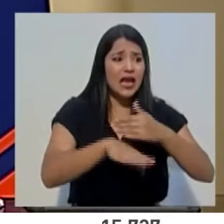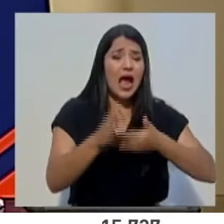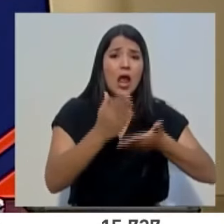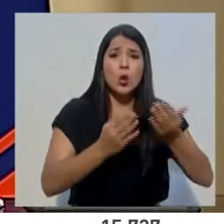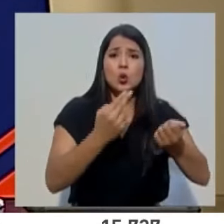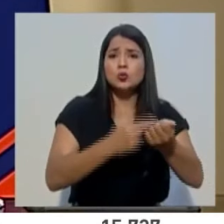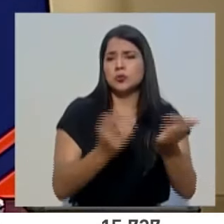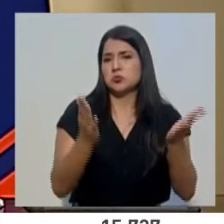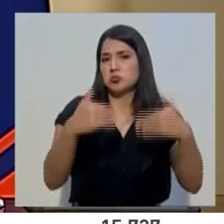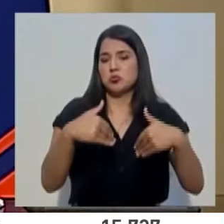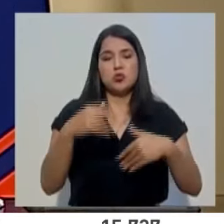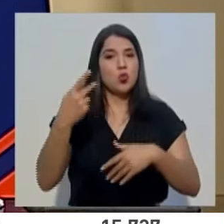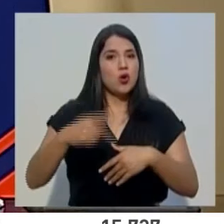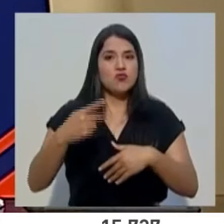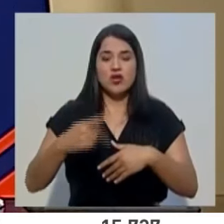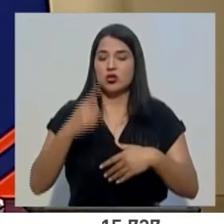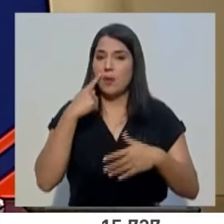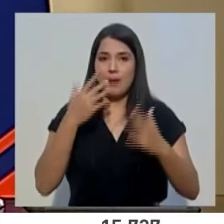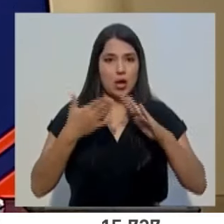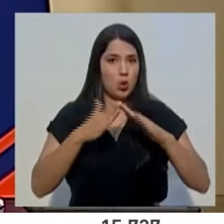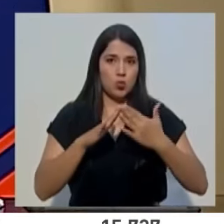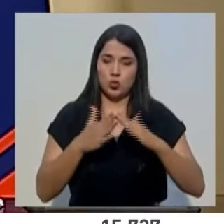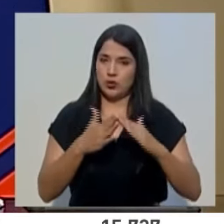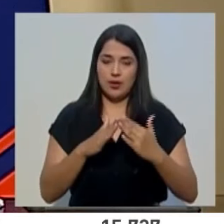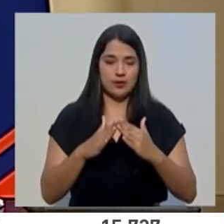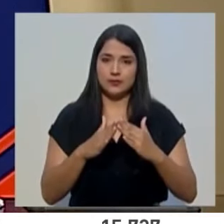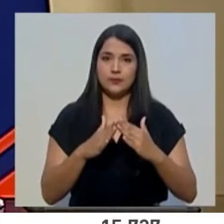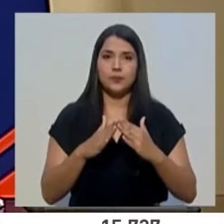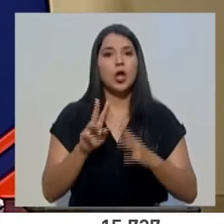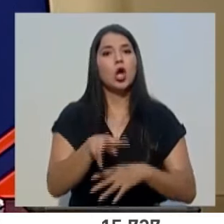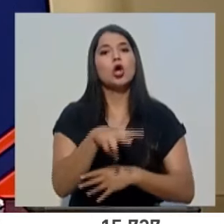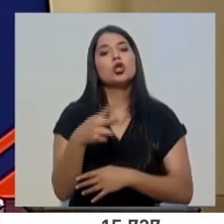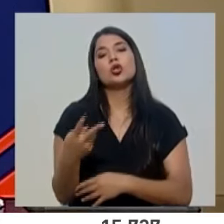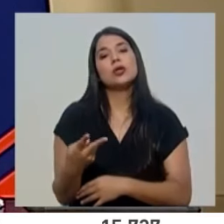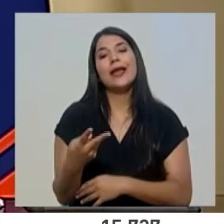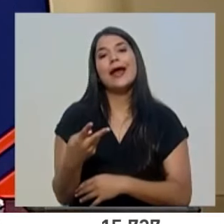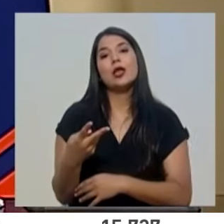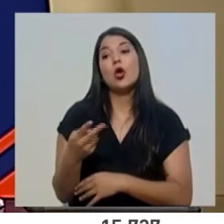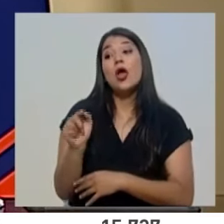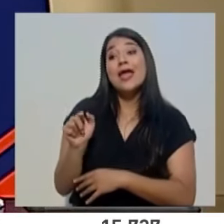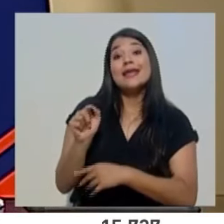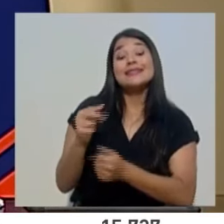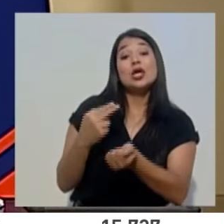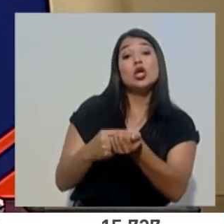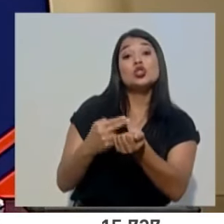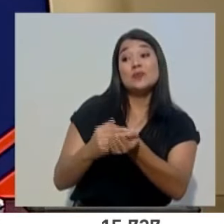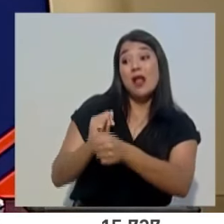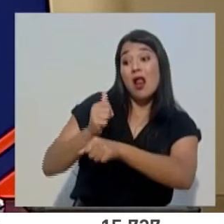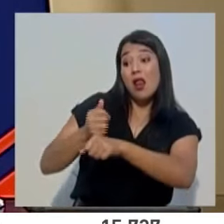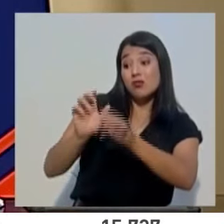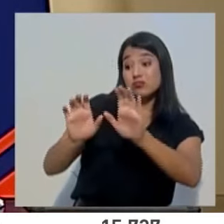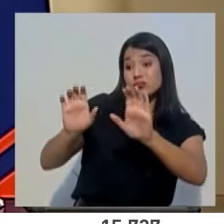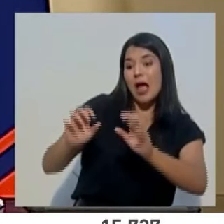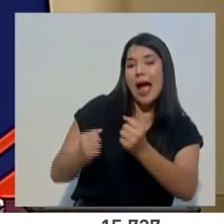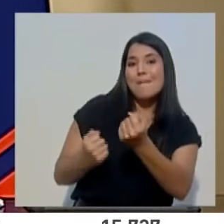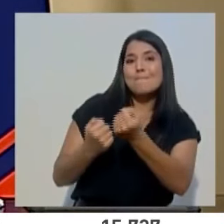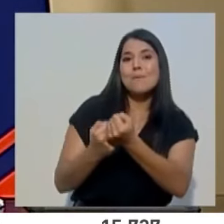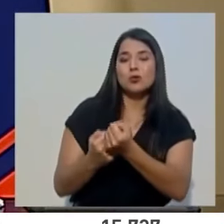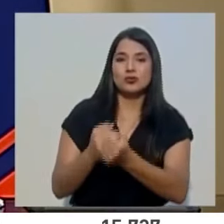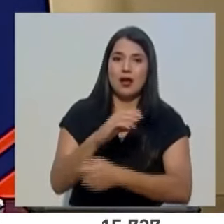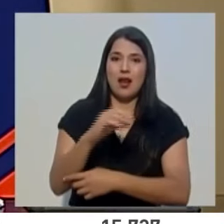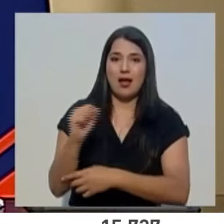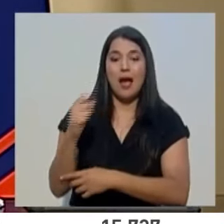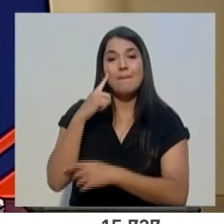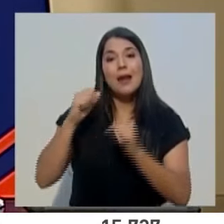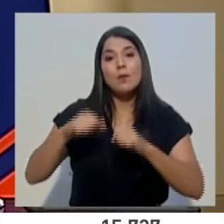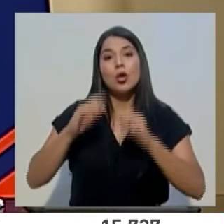se trasladan. Más bien apoyan las capacidades de la caja ahí para atender mayor